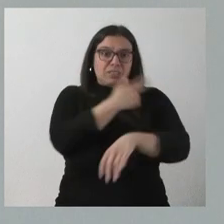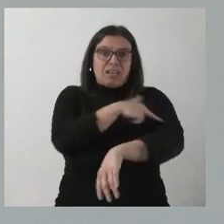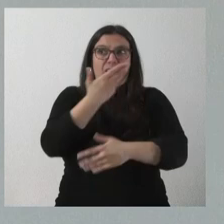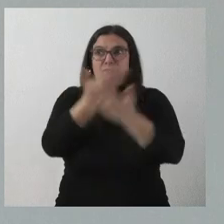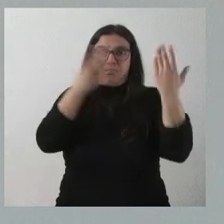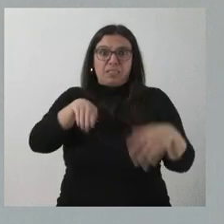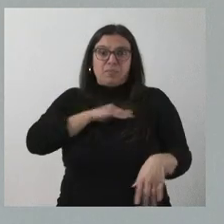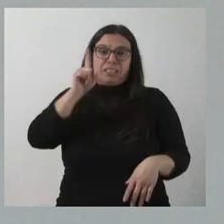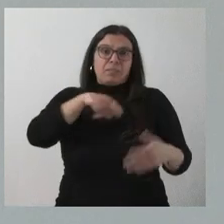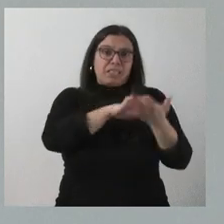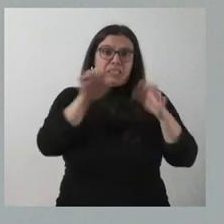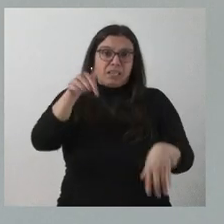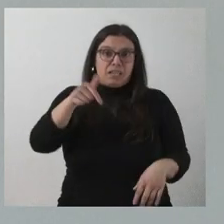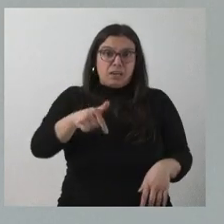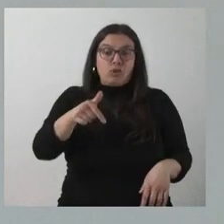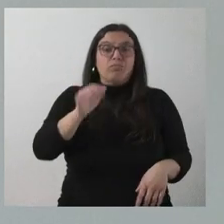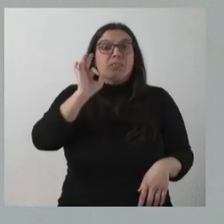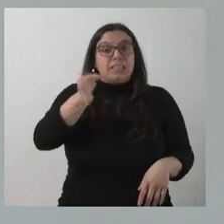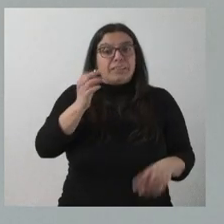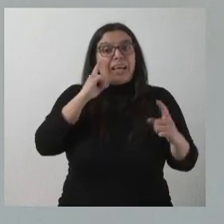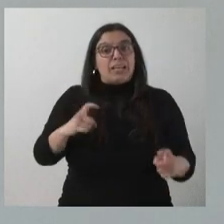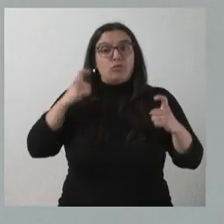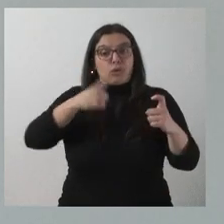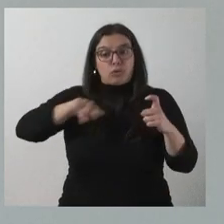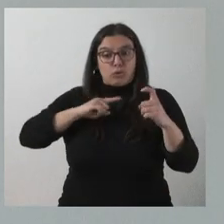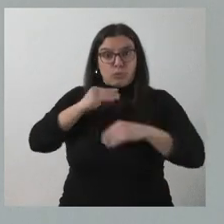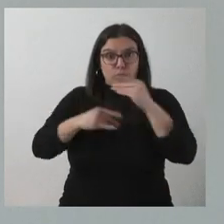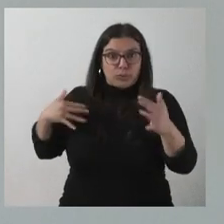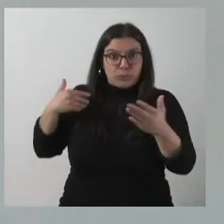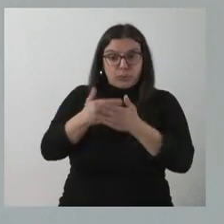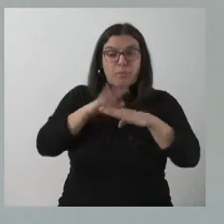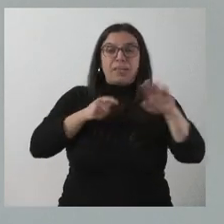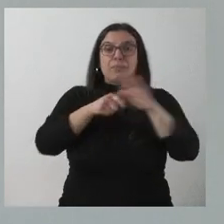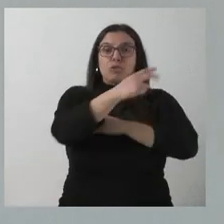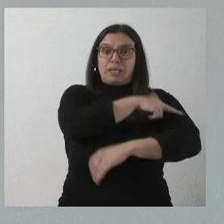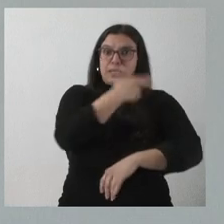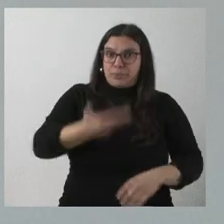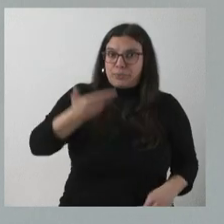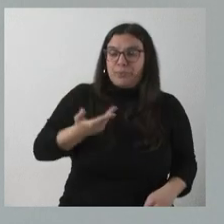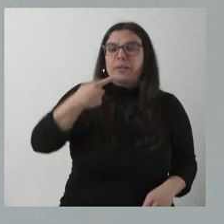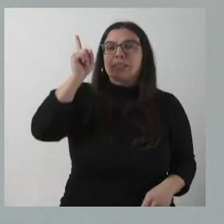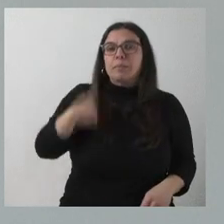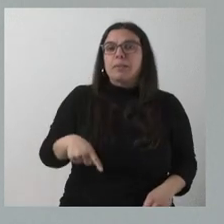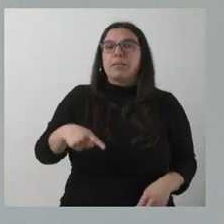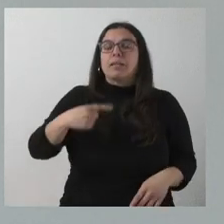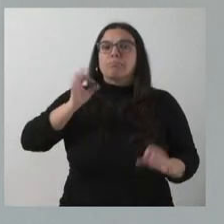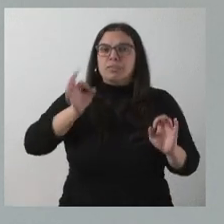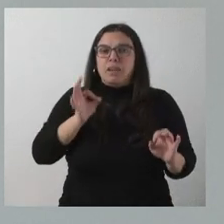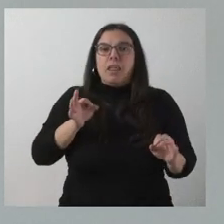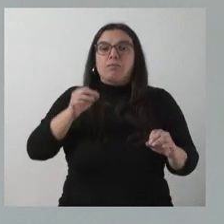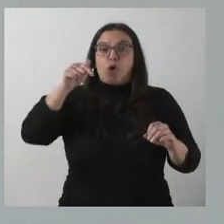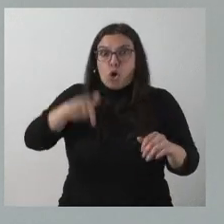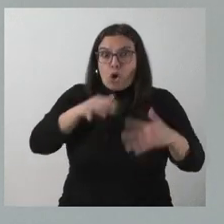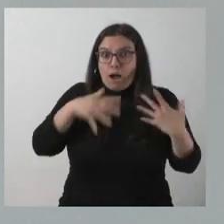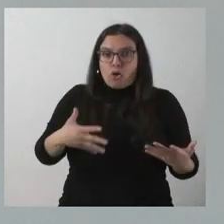de España y que también lo tiene en Castilla y León. Es verdad que el esfuerzo que hemos hecho en materia de inversión sanitaria ha sido muy relevante. Es verdad también que incluso hoy en